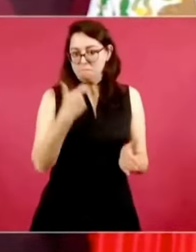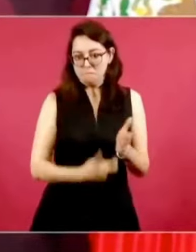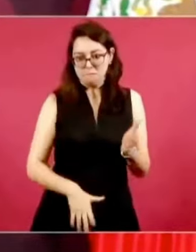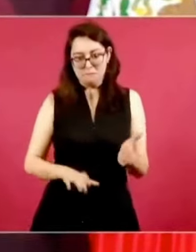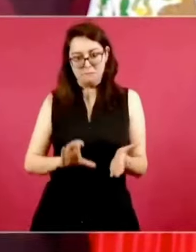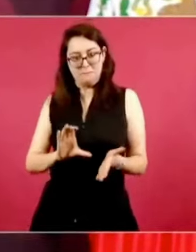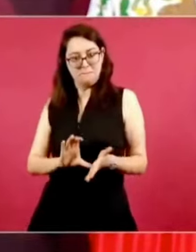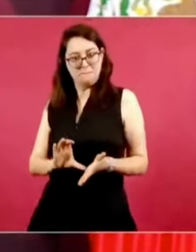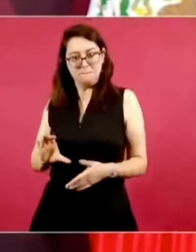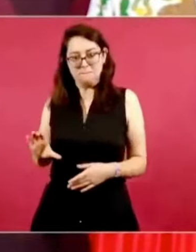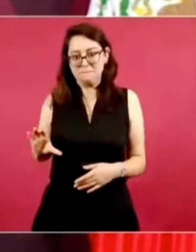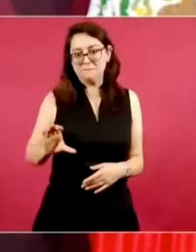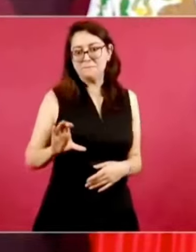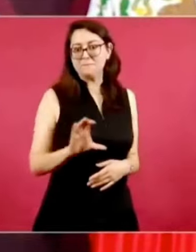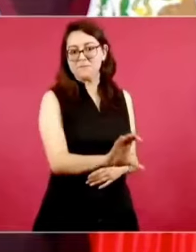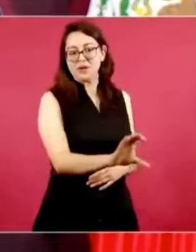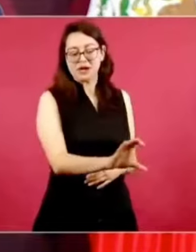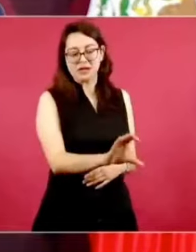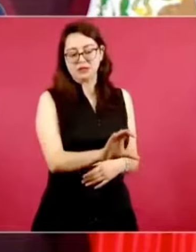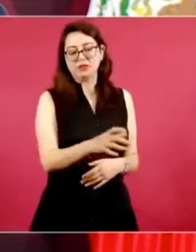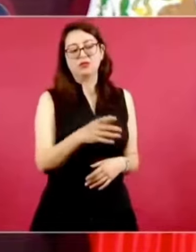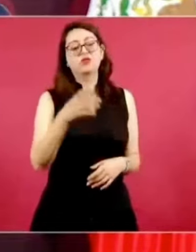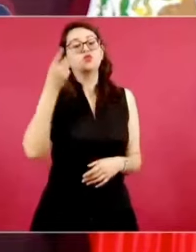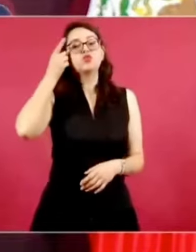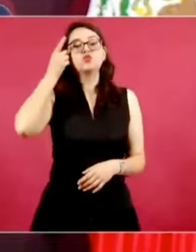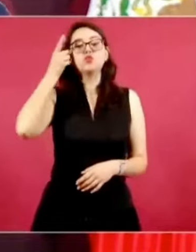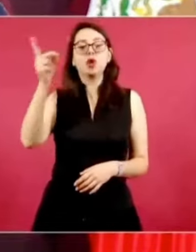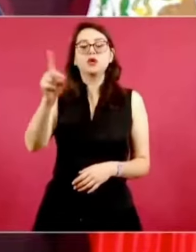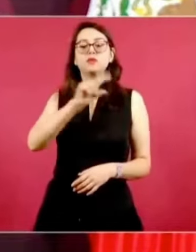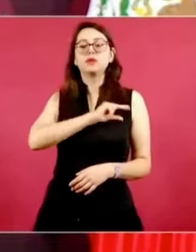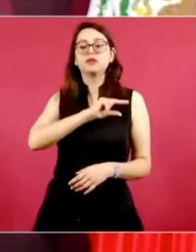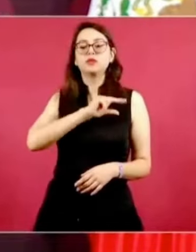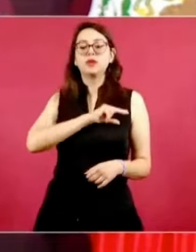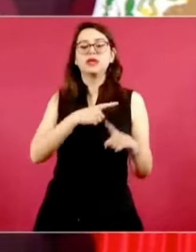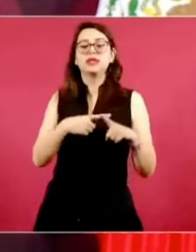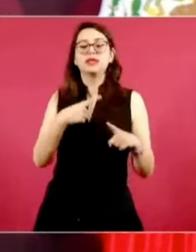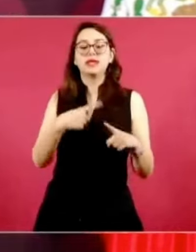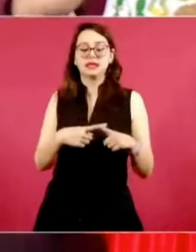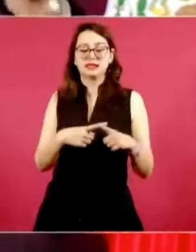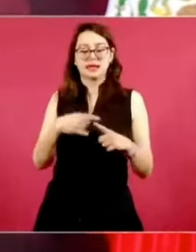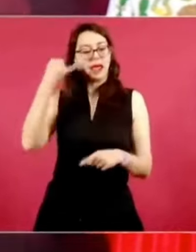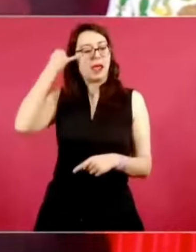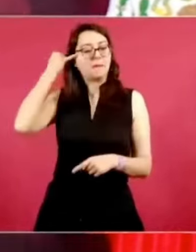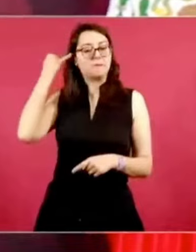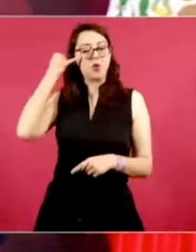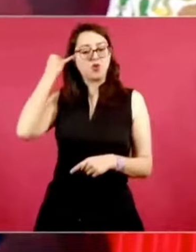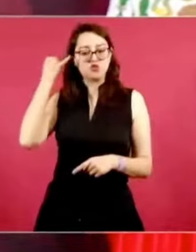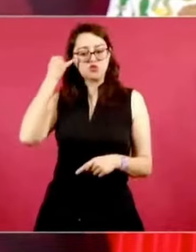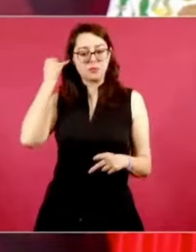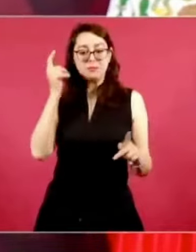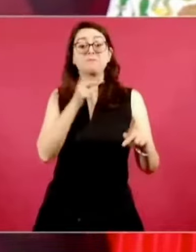la parte de los los japoneses, japoneses, y teníamos los recursos.